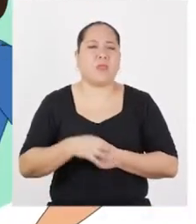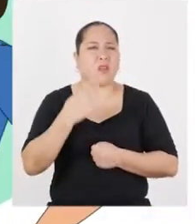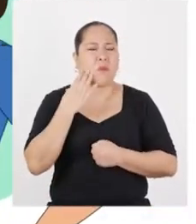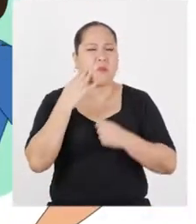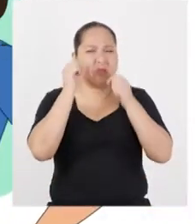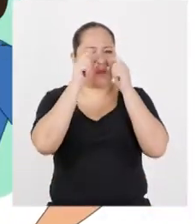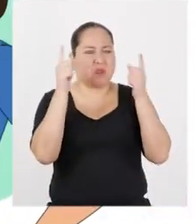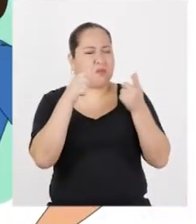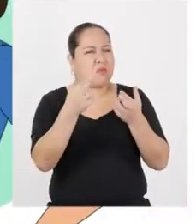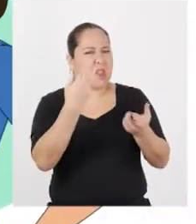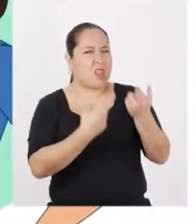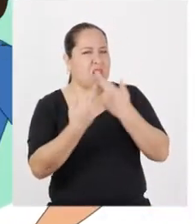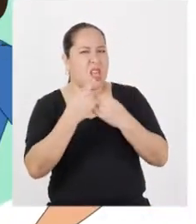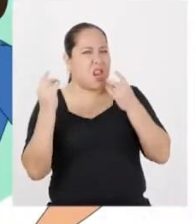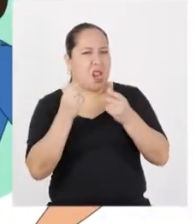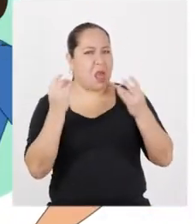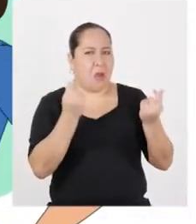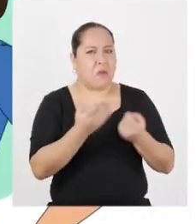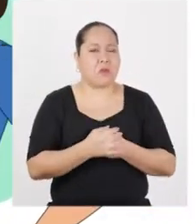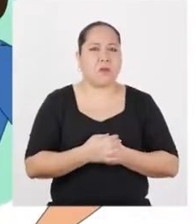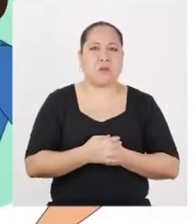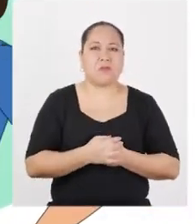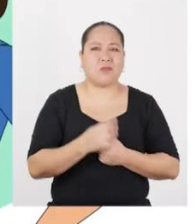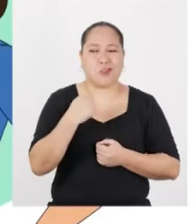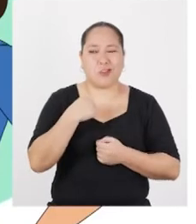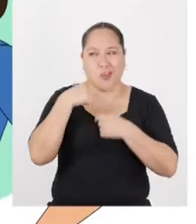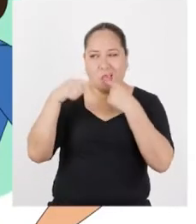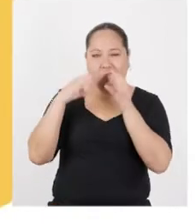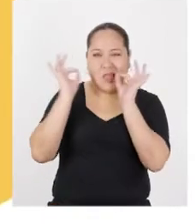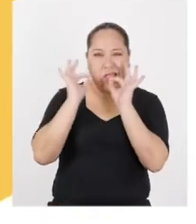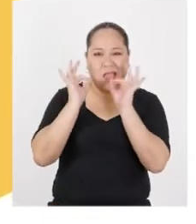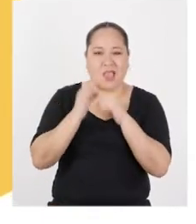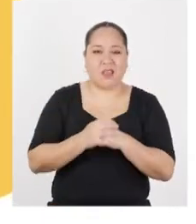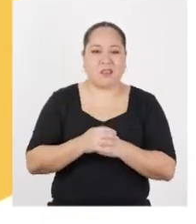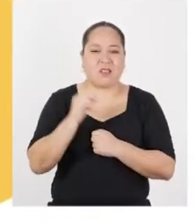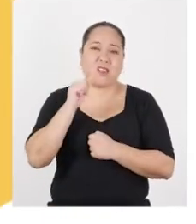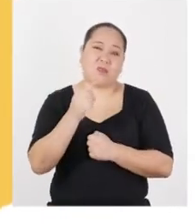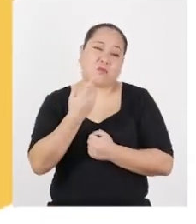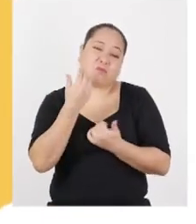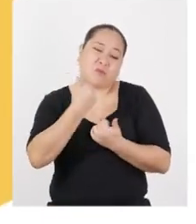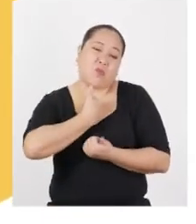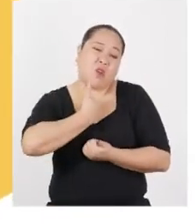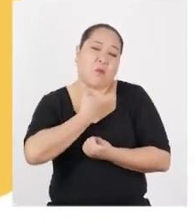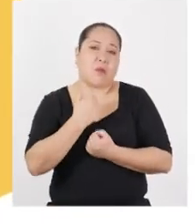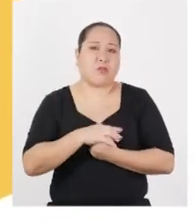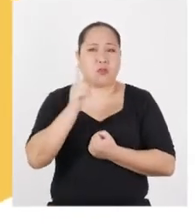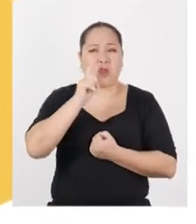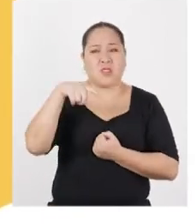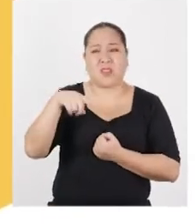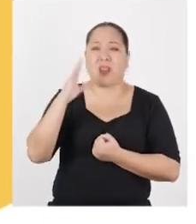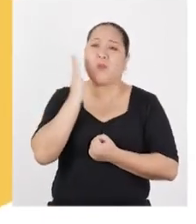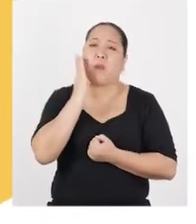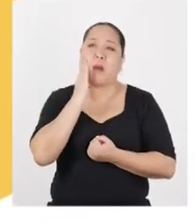Mi mamá se sorprendió de que volviera tan pronto. Pero yo no le conté nada. Era una cosa mía. Y no